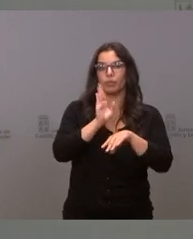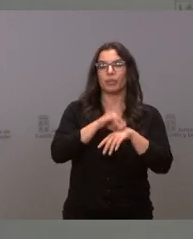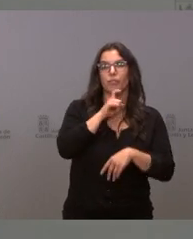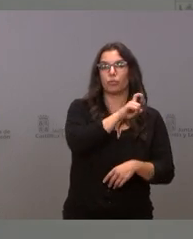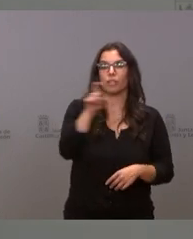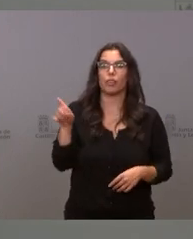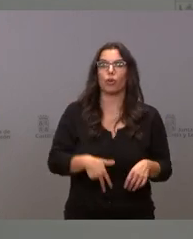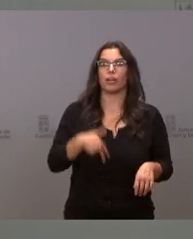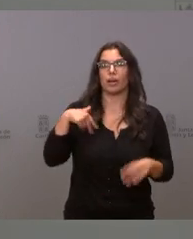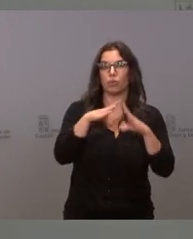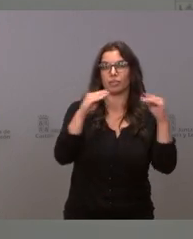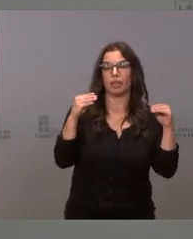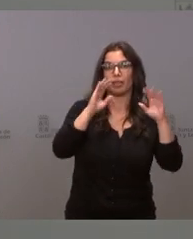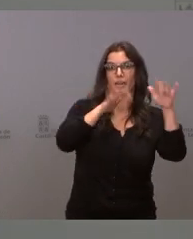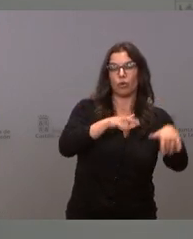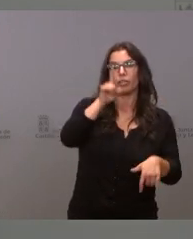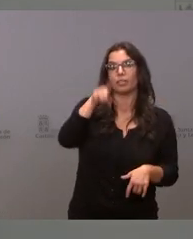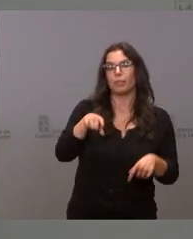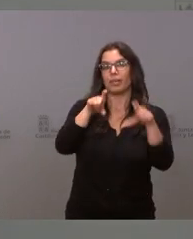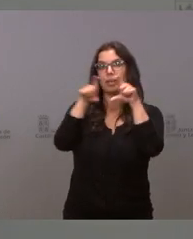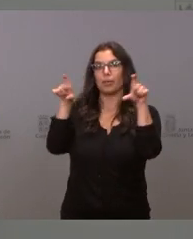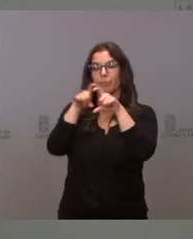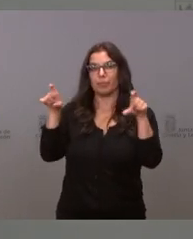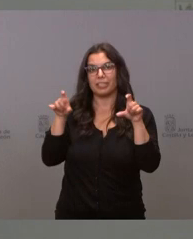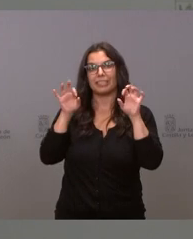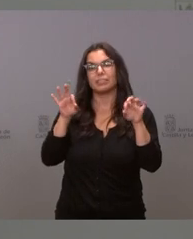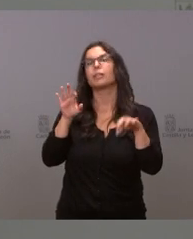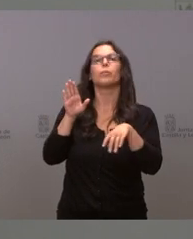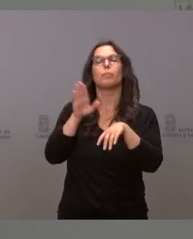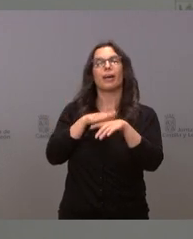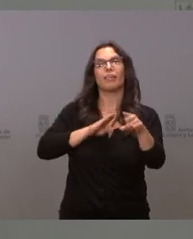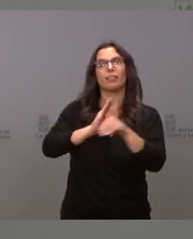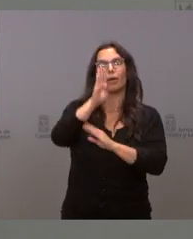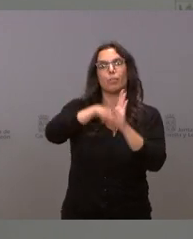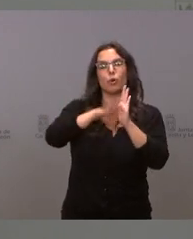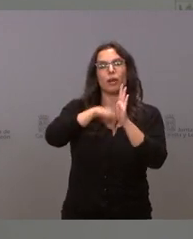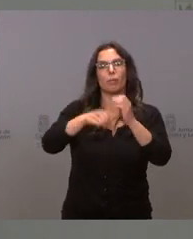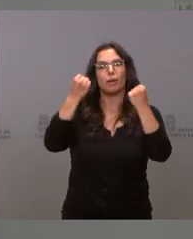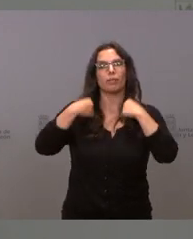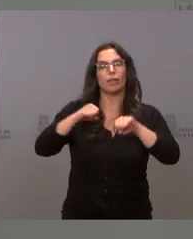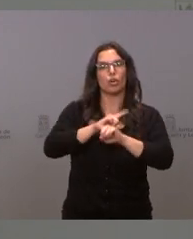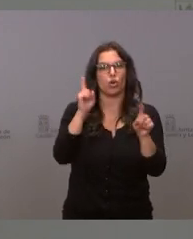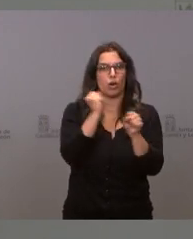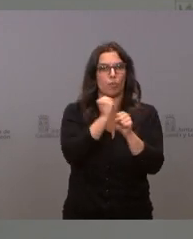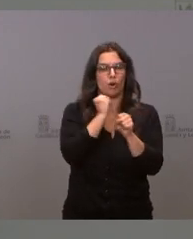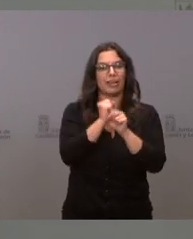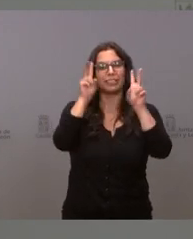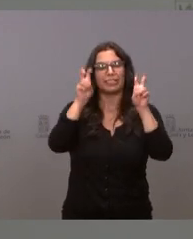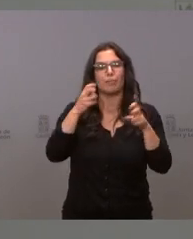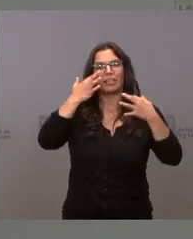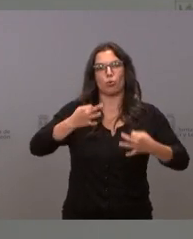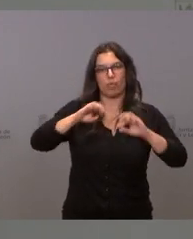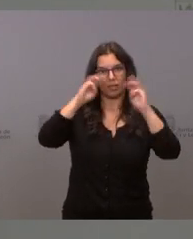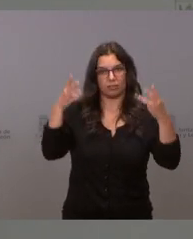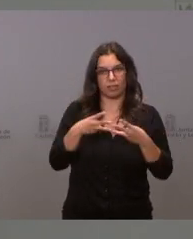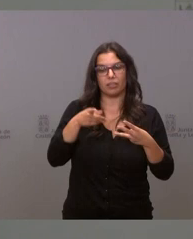General de la Universidad de León y de la empresa para financiar el programa de prácticas no laborales en materia de ciberseguridad. Saben que esto